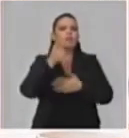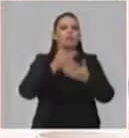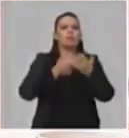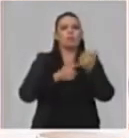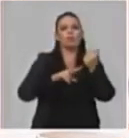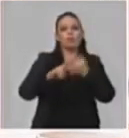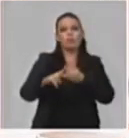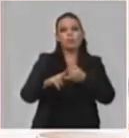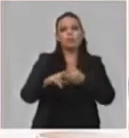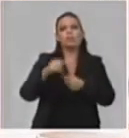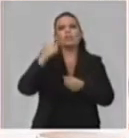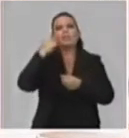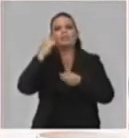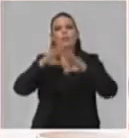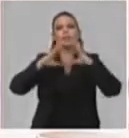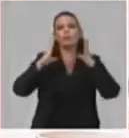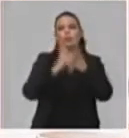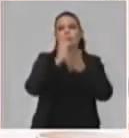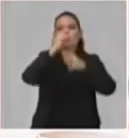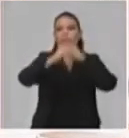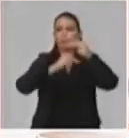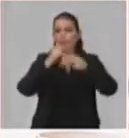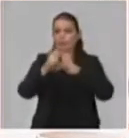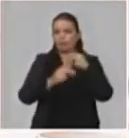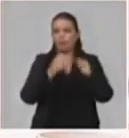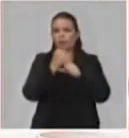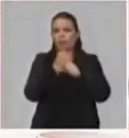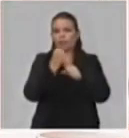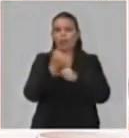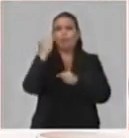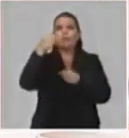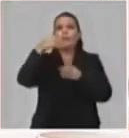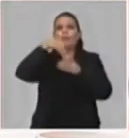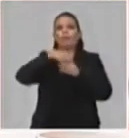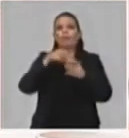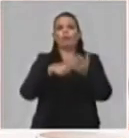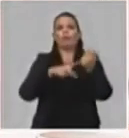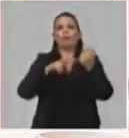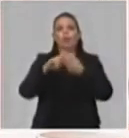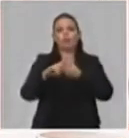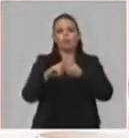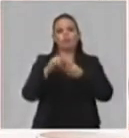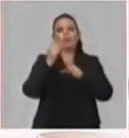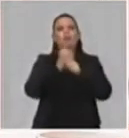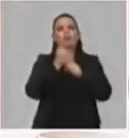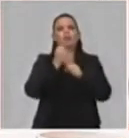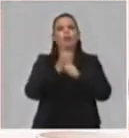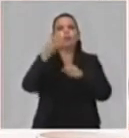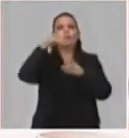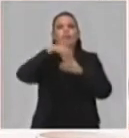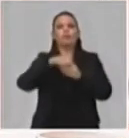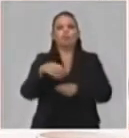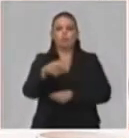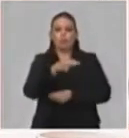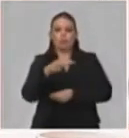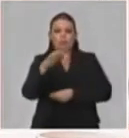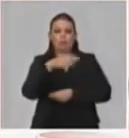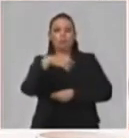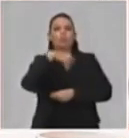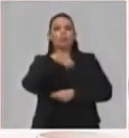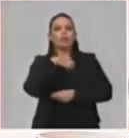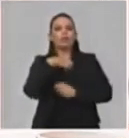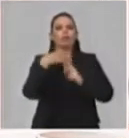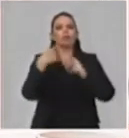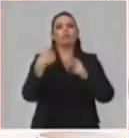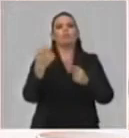que se están dando en las provincias, municipios y cómo se están dando solución a esta situación. Incluso, tenemos indicadas